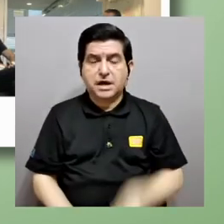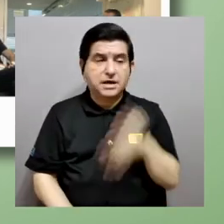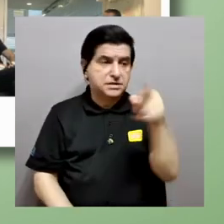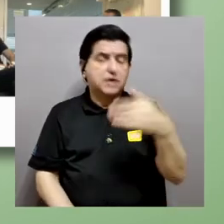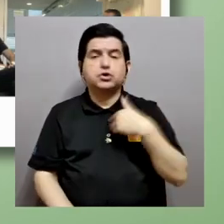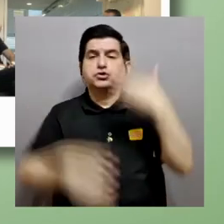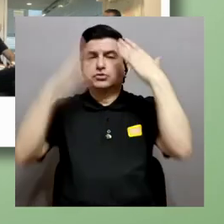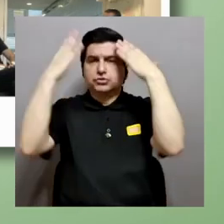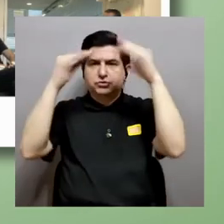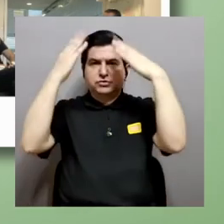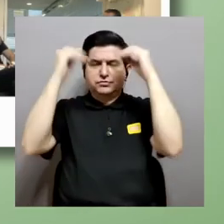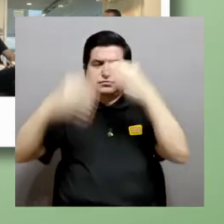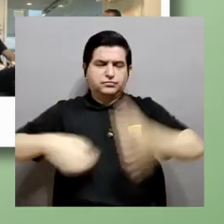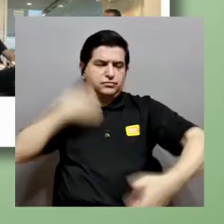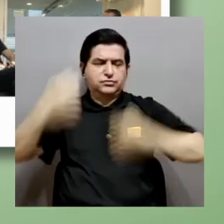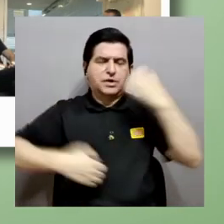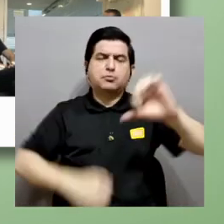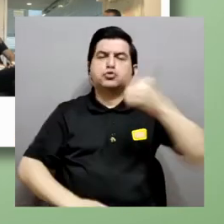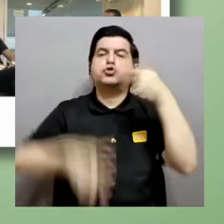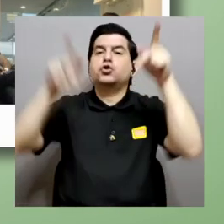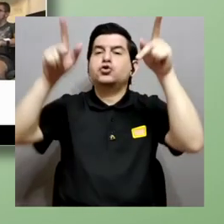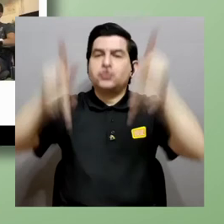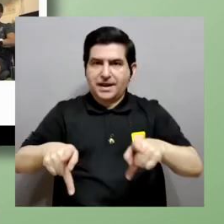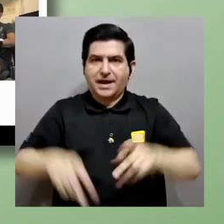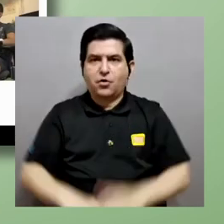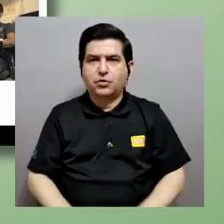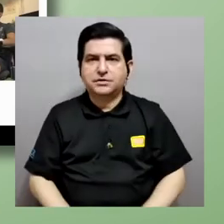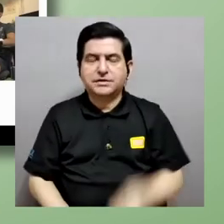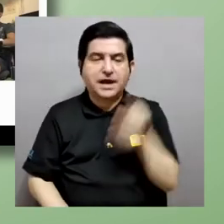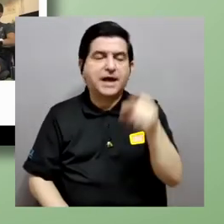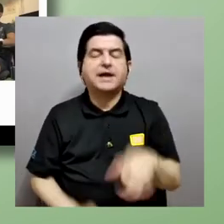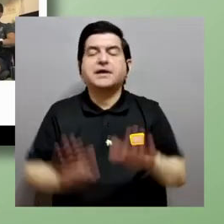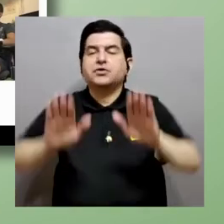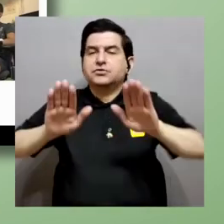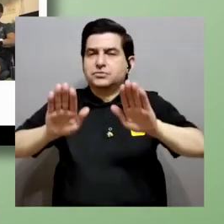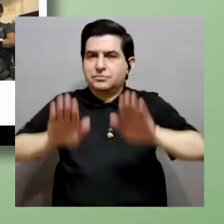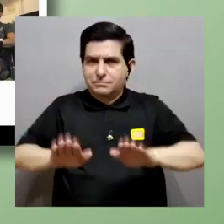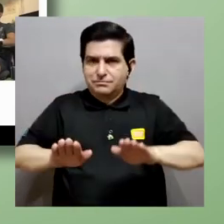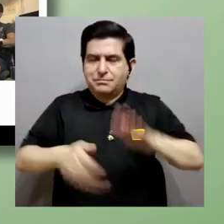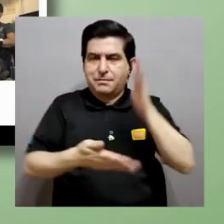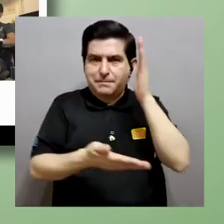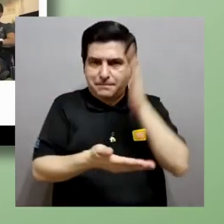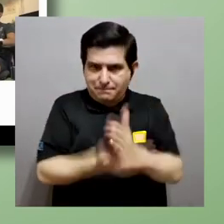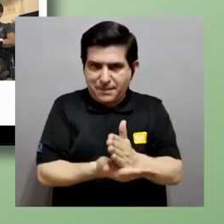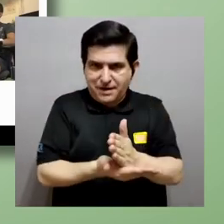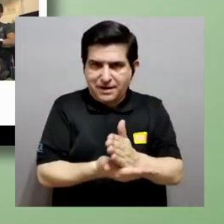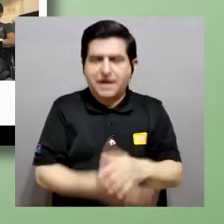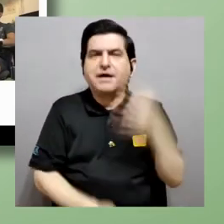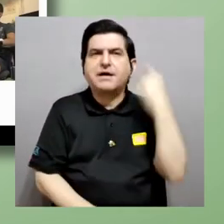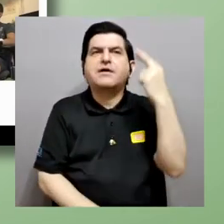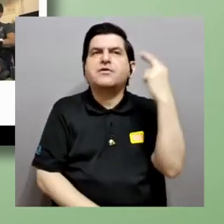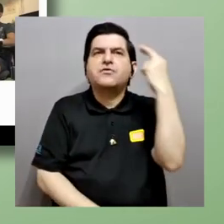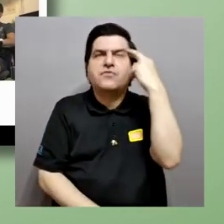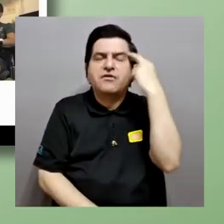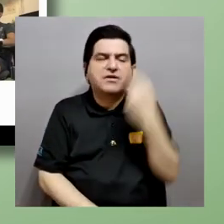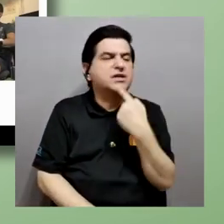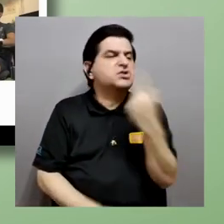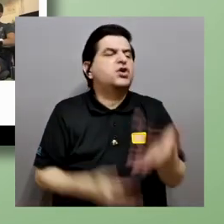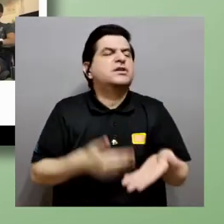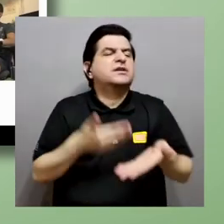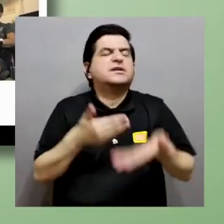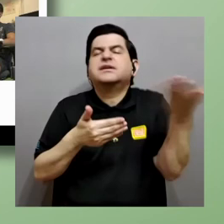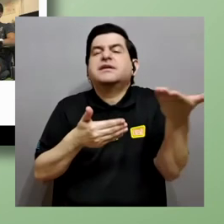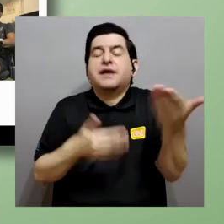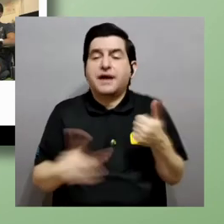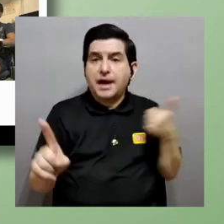reciben esta información sobre las emociones del otro hace que tomen una pausa que reflexionen sobre lo que